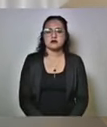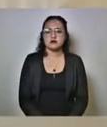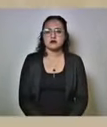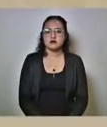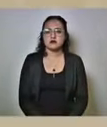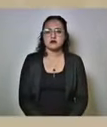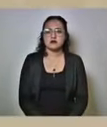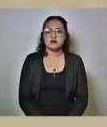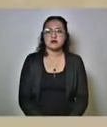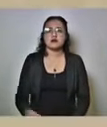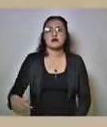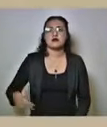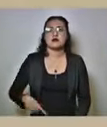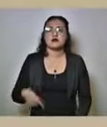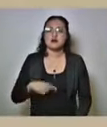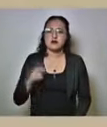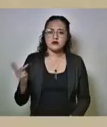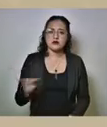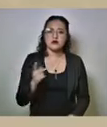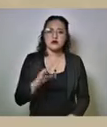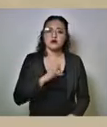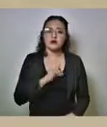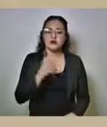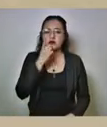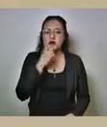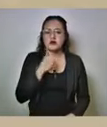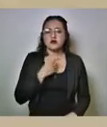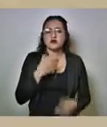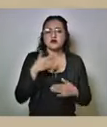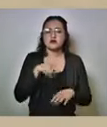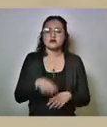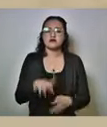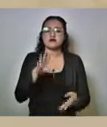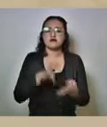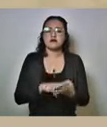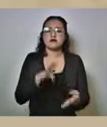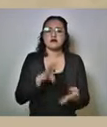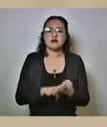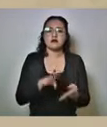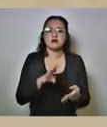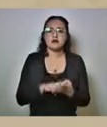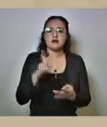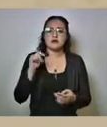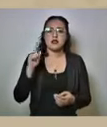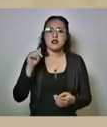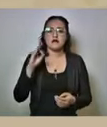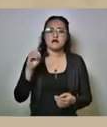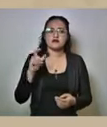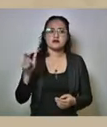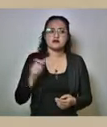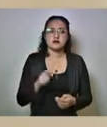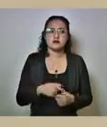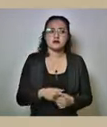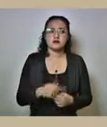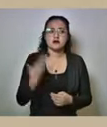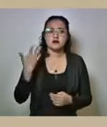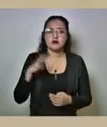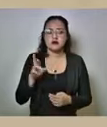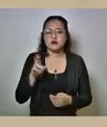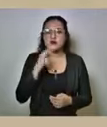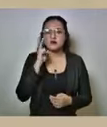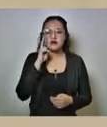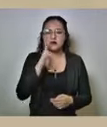sí gobernador preguntarle si nos puede abundar sobre esta detención de el Palafox ayer de nueva cuenta pues hubo estos